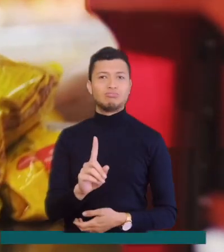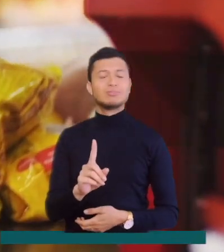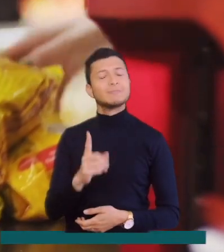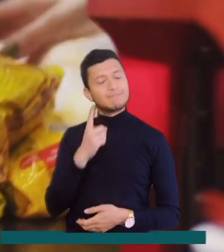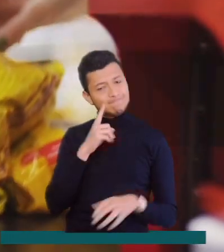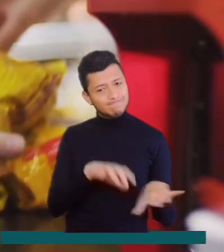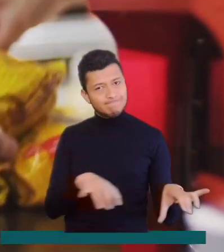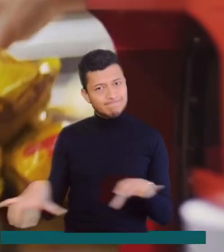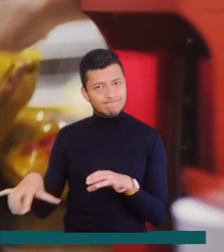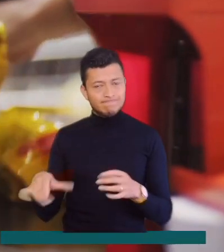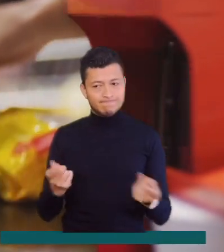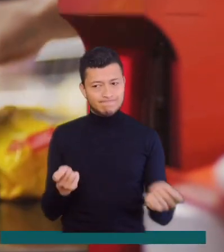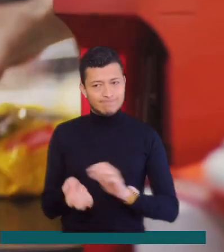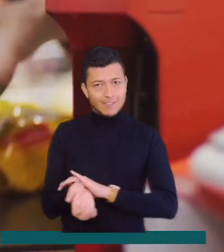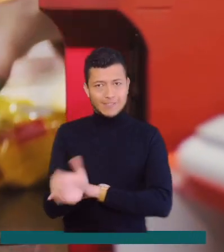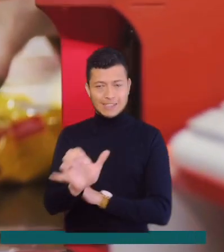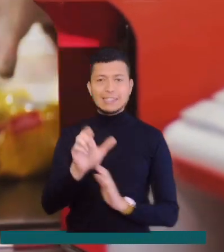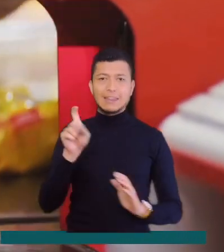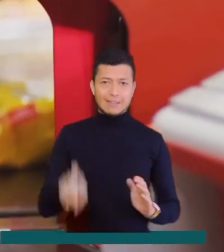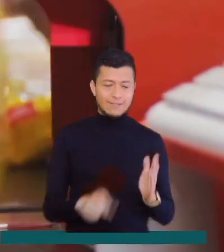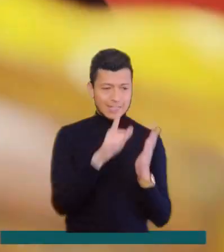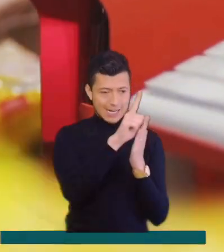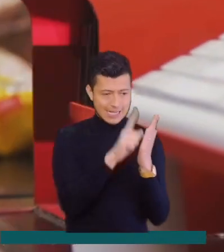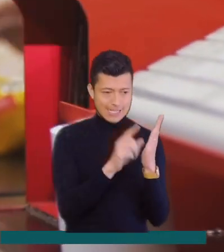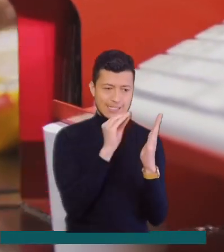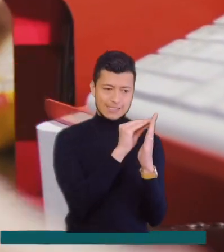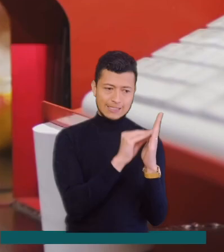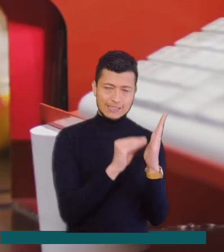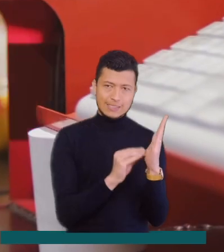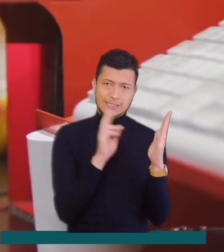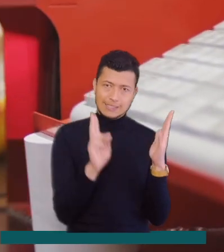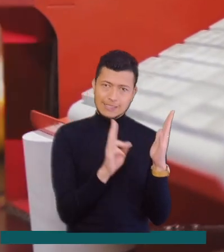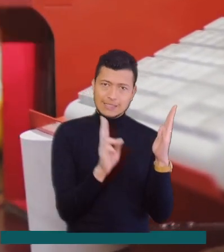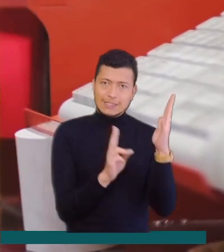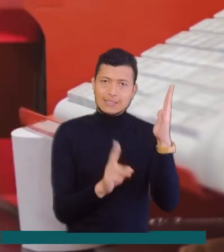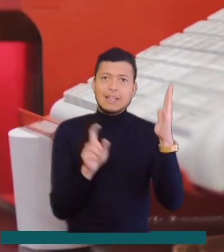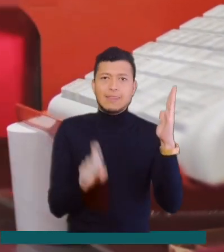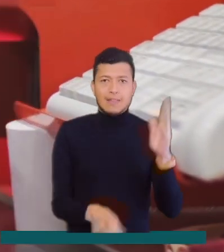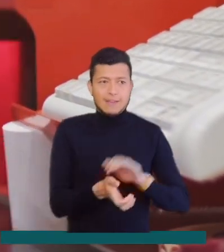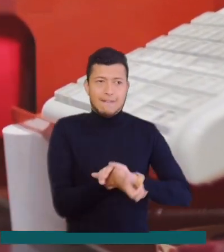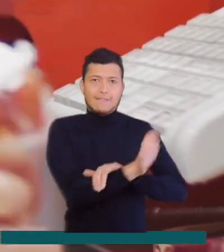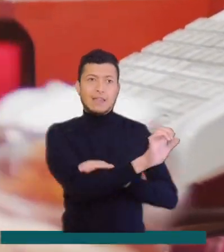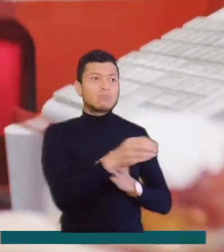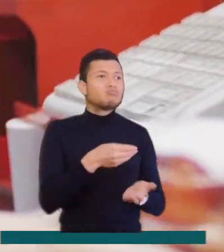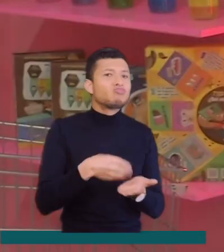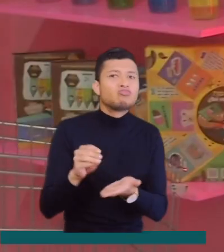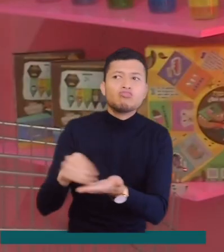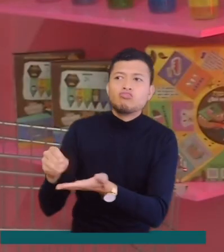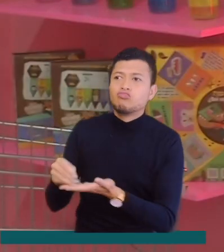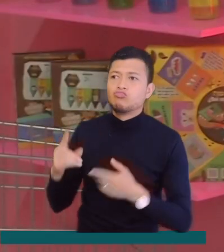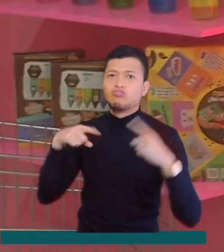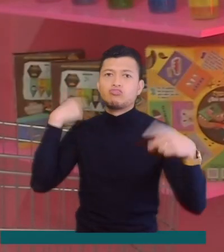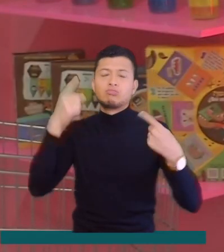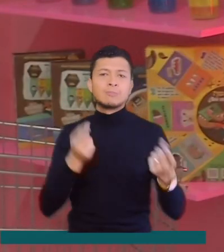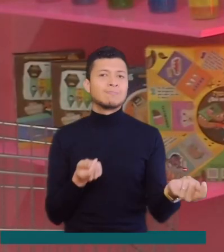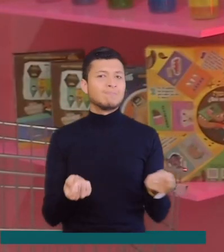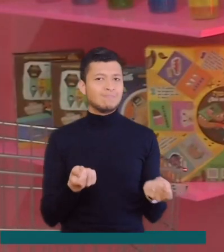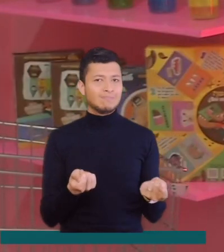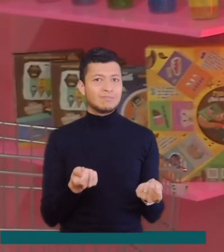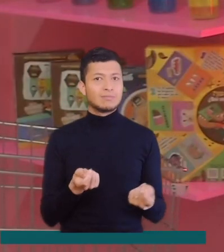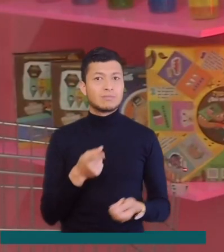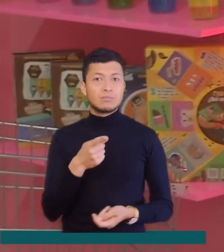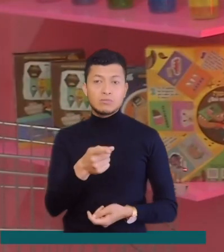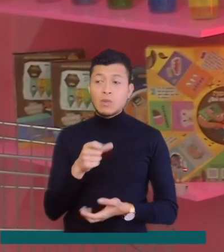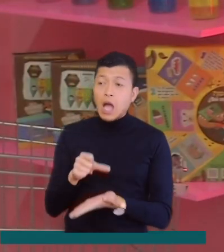evitar estos comportamientos, podemos hacer una lista que podamos seguir y repetir. De esta manera evitaremos estas compras. No gastes tu